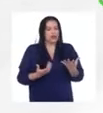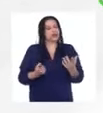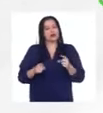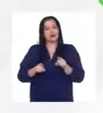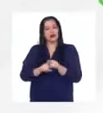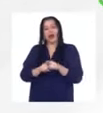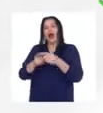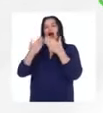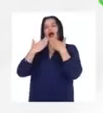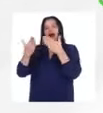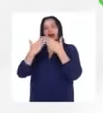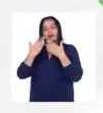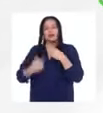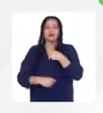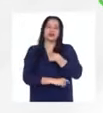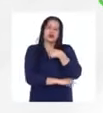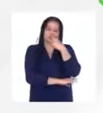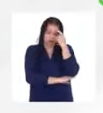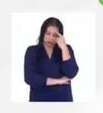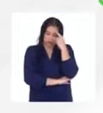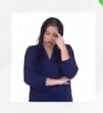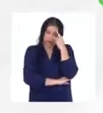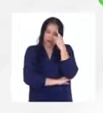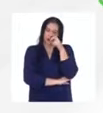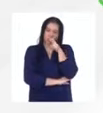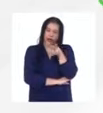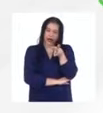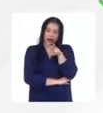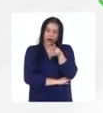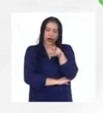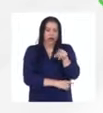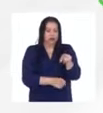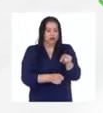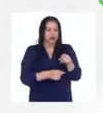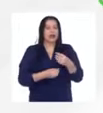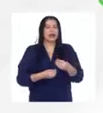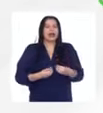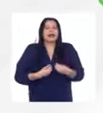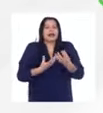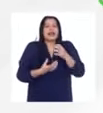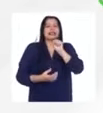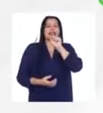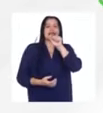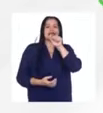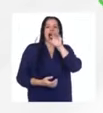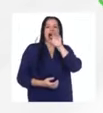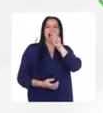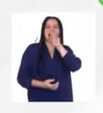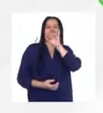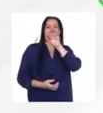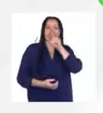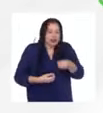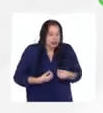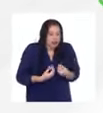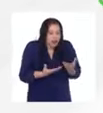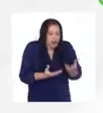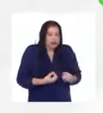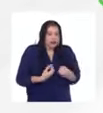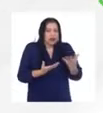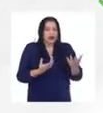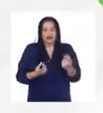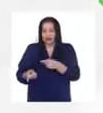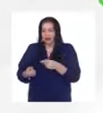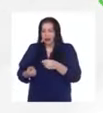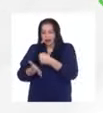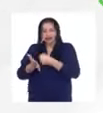creo que me lleva a pensar en que ambos son importantes y me lleva a pensar a una parte de